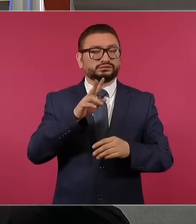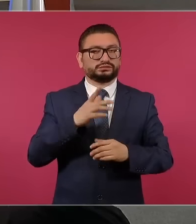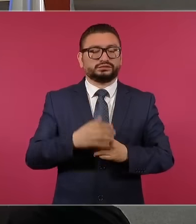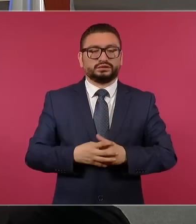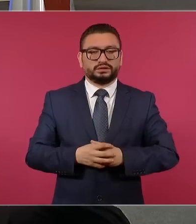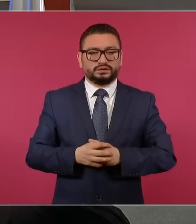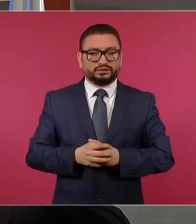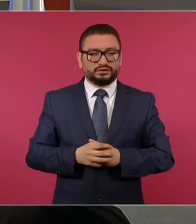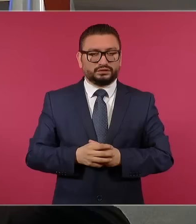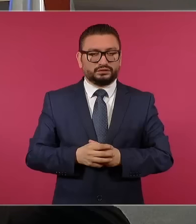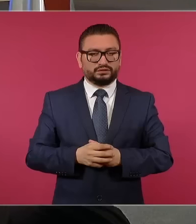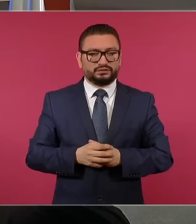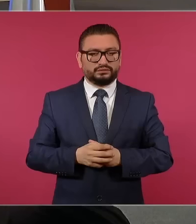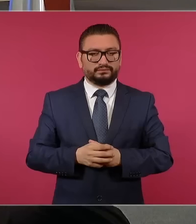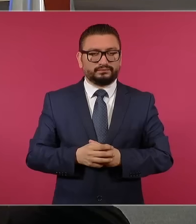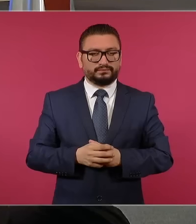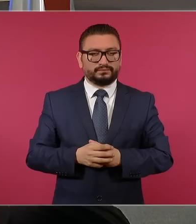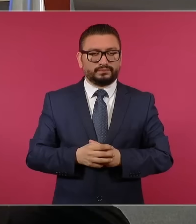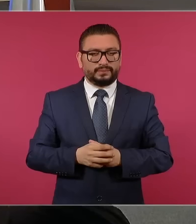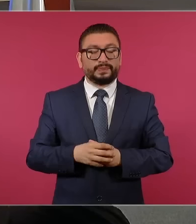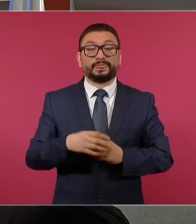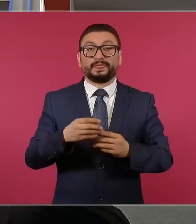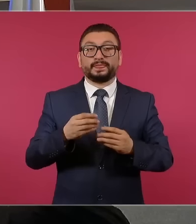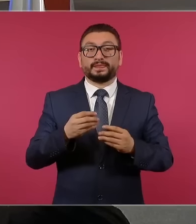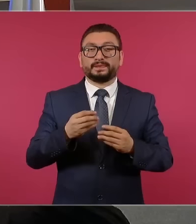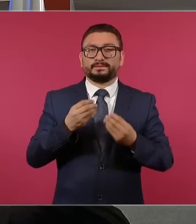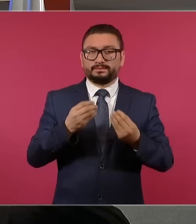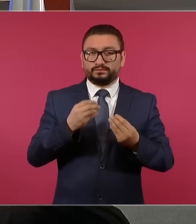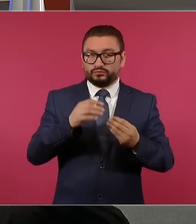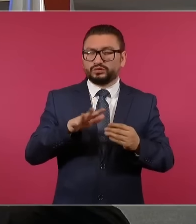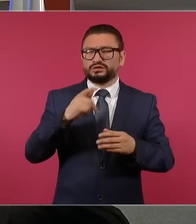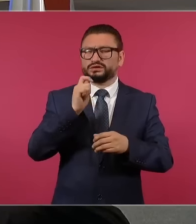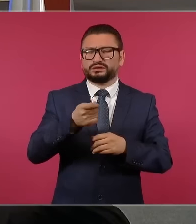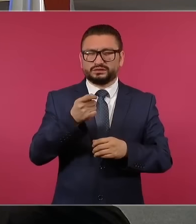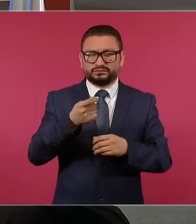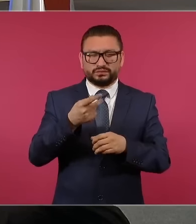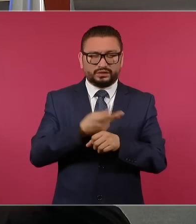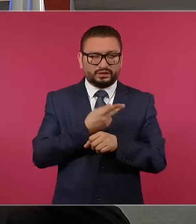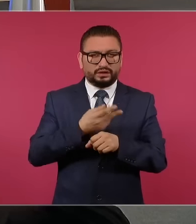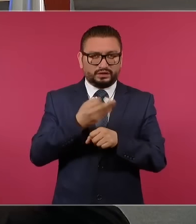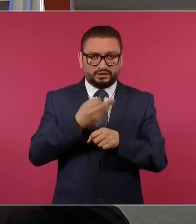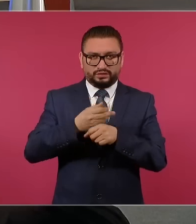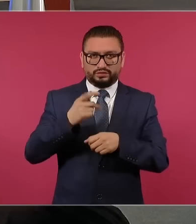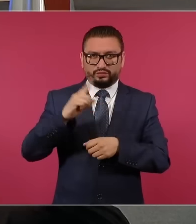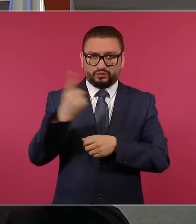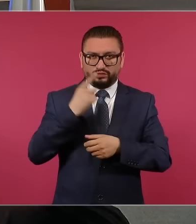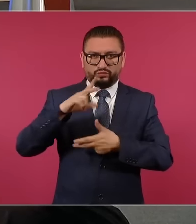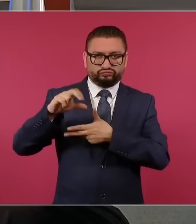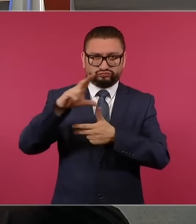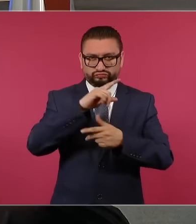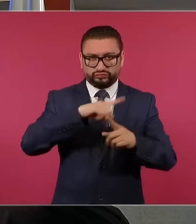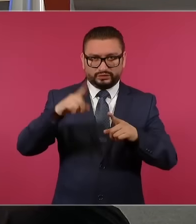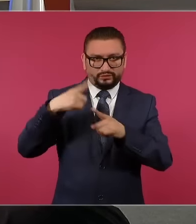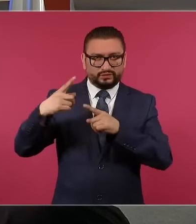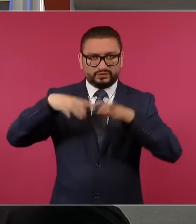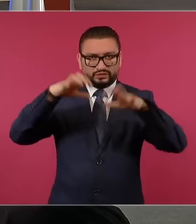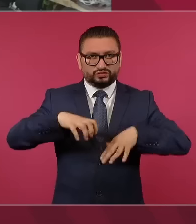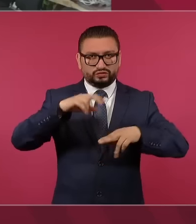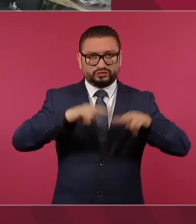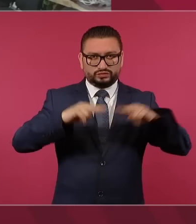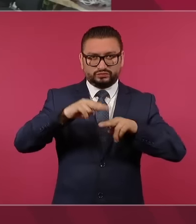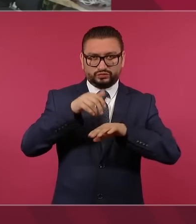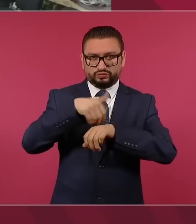regreso a meter, o muchos están en autorefugios, es decir, hacer un fenómeno hidrometeorológico, categoría